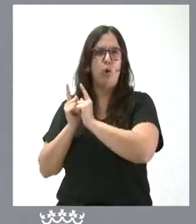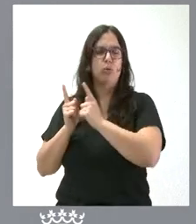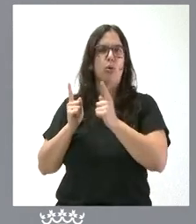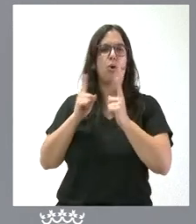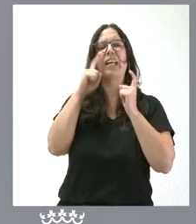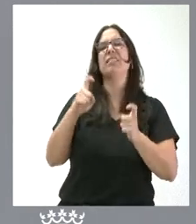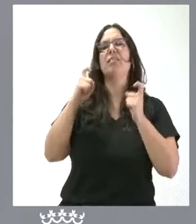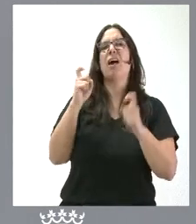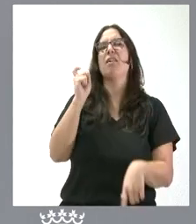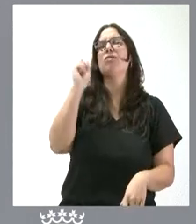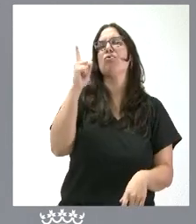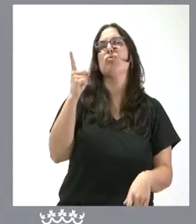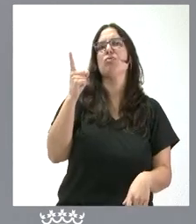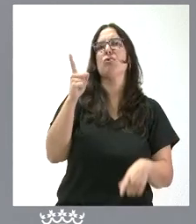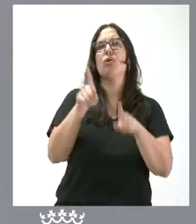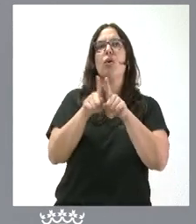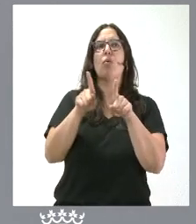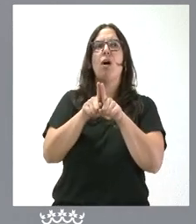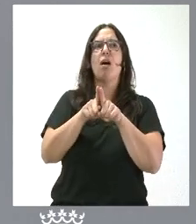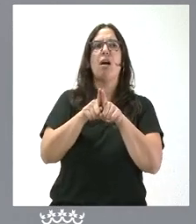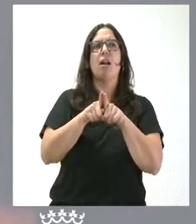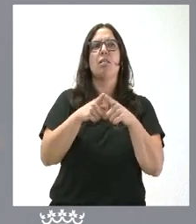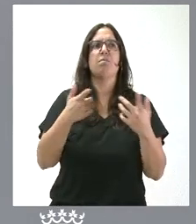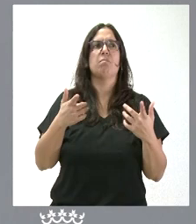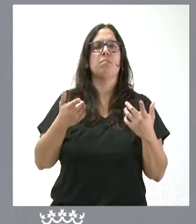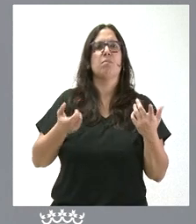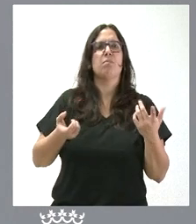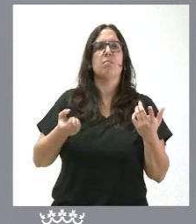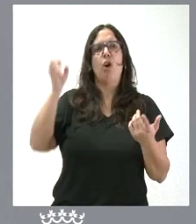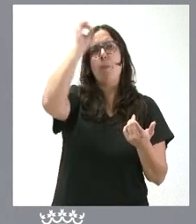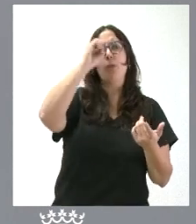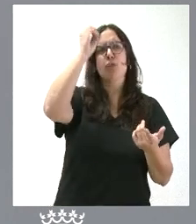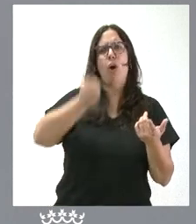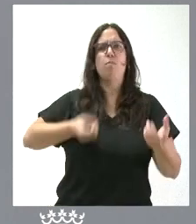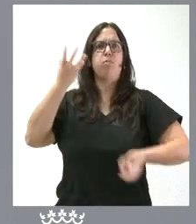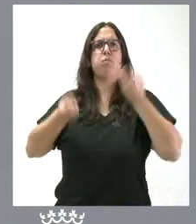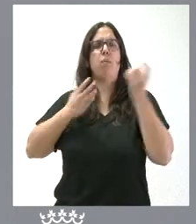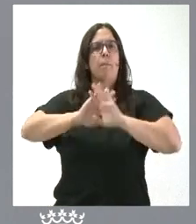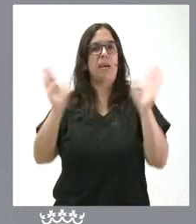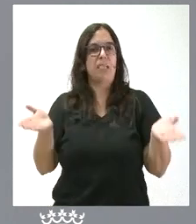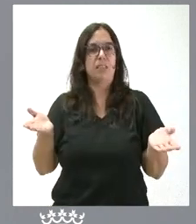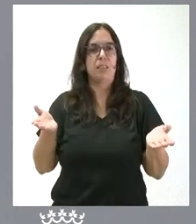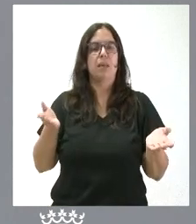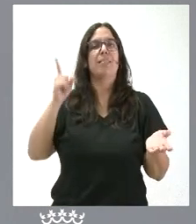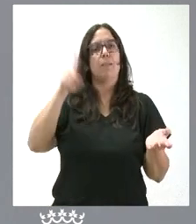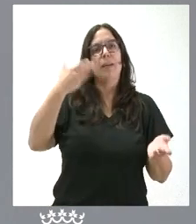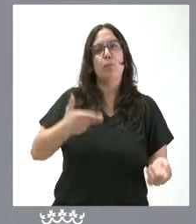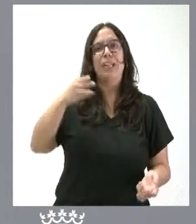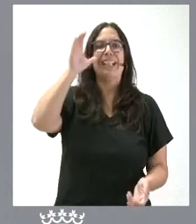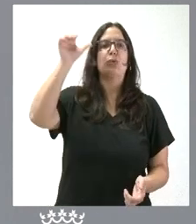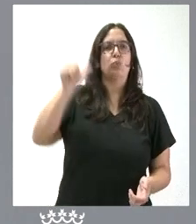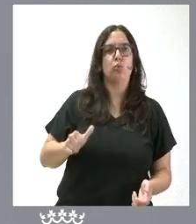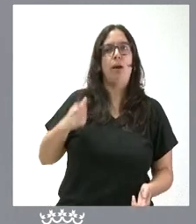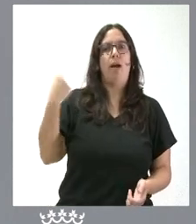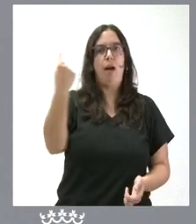simplemente que no es poca cosa pero manifestar las posiciones de cada uno de los grupos. Es bueno también escucharse y